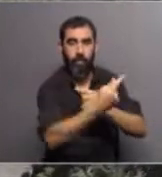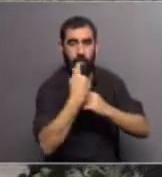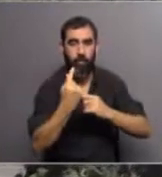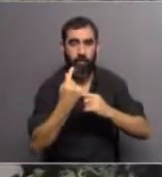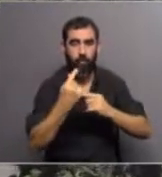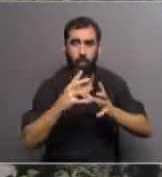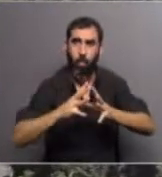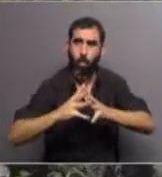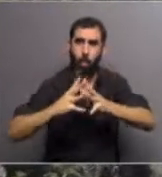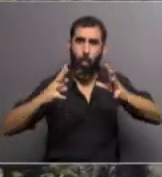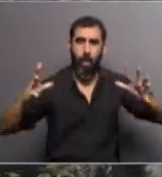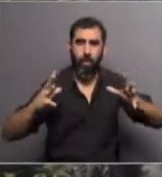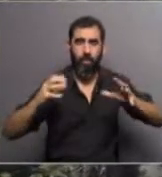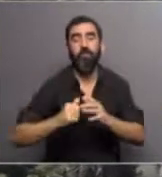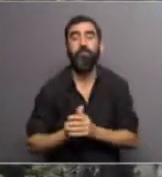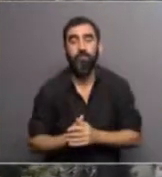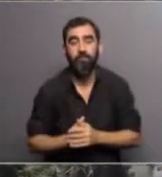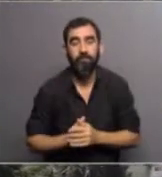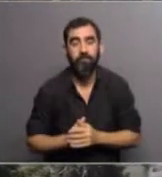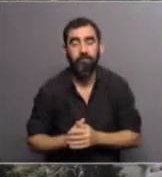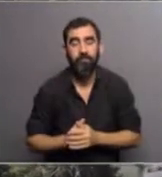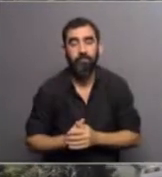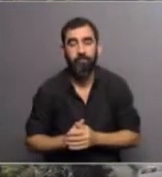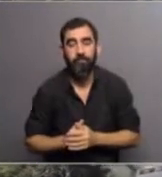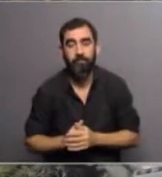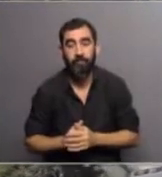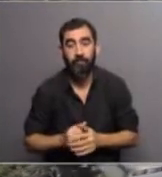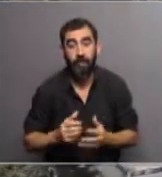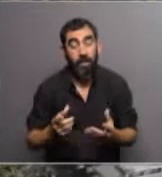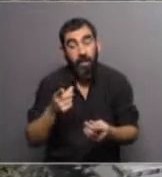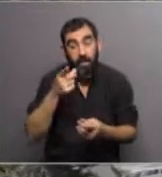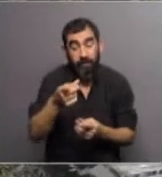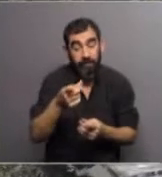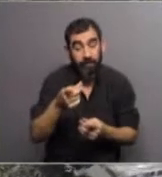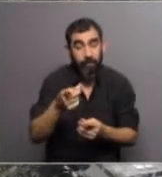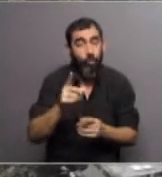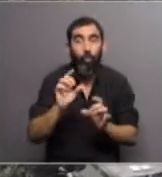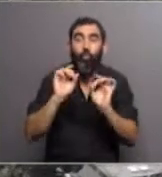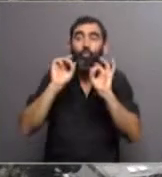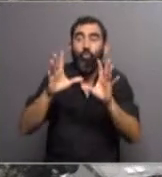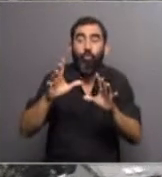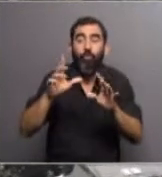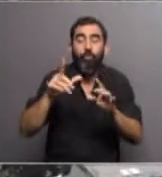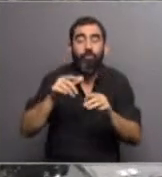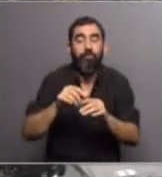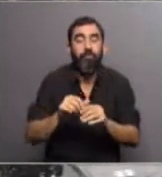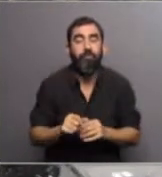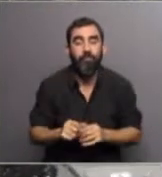impresionante, tan impresionante que era no solo un objetivo